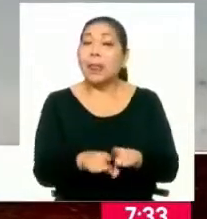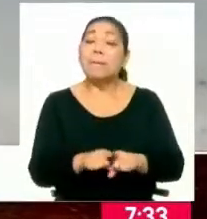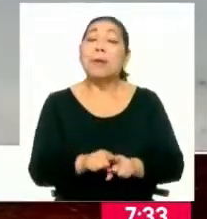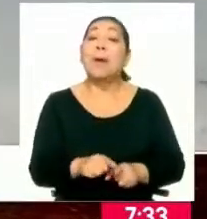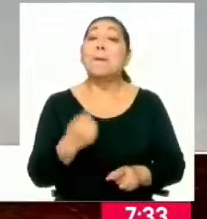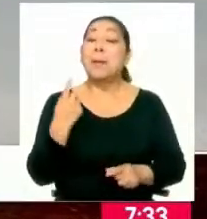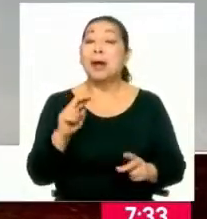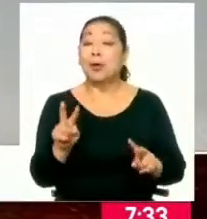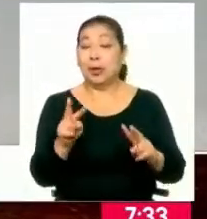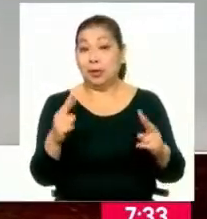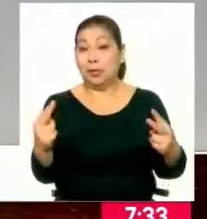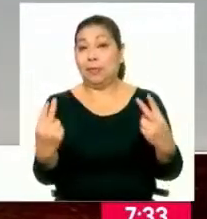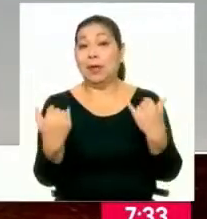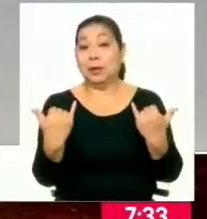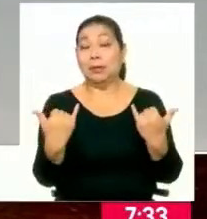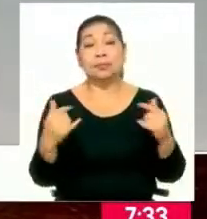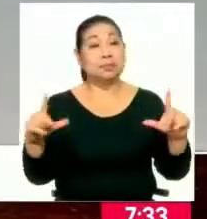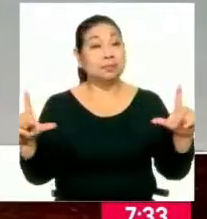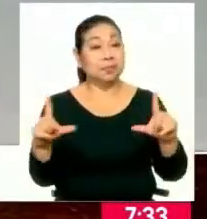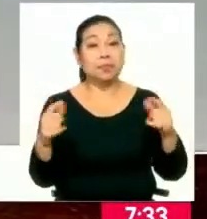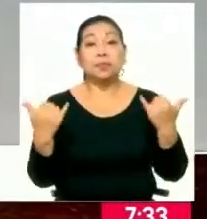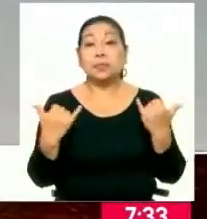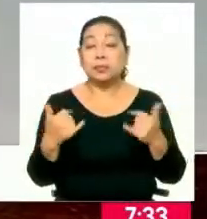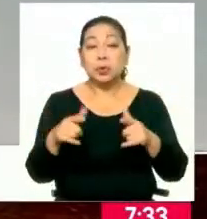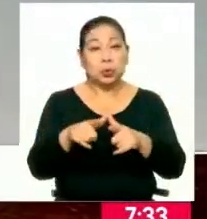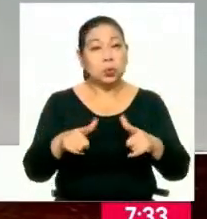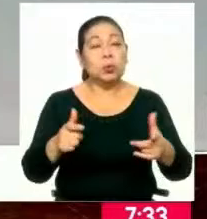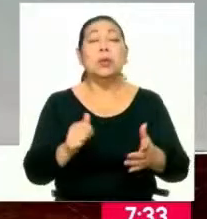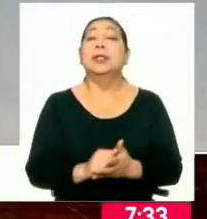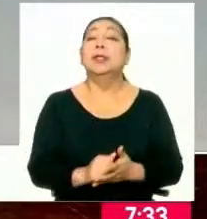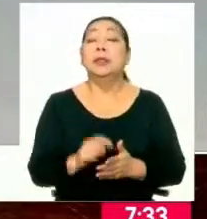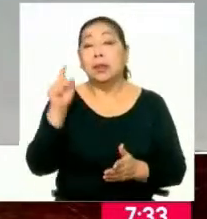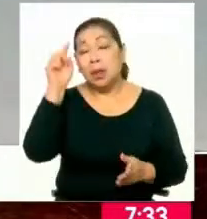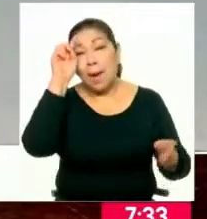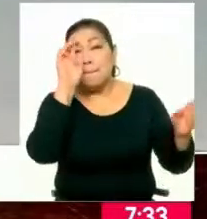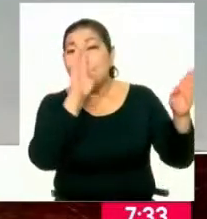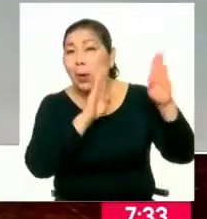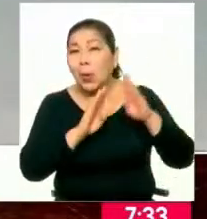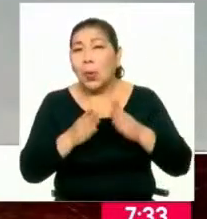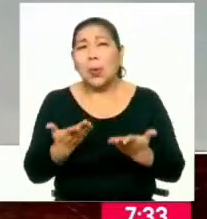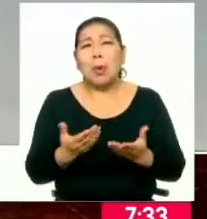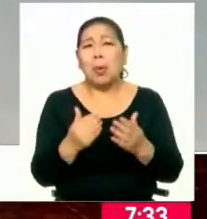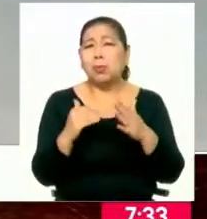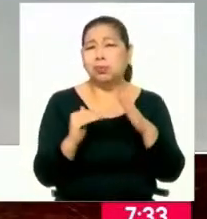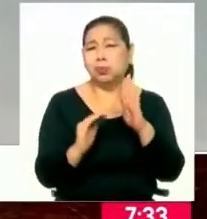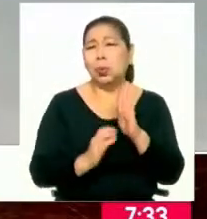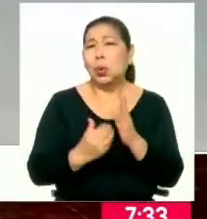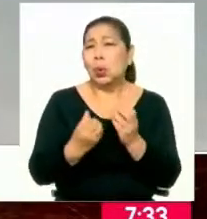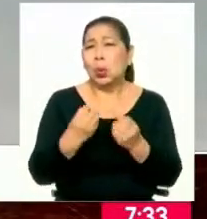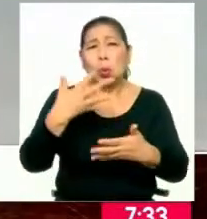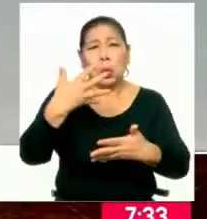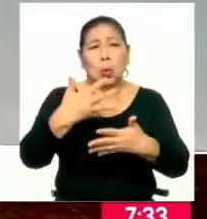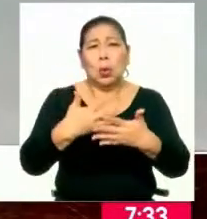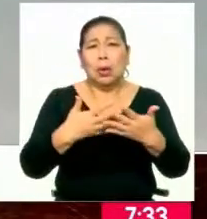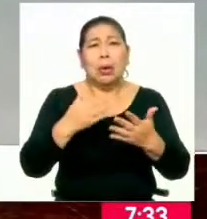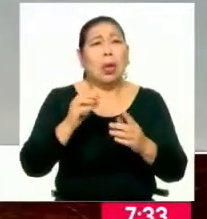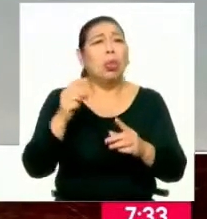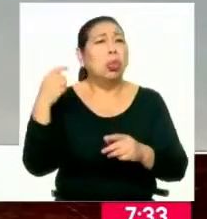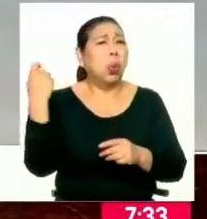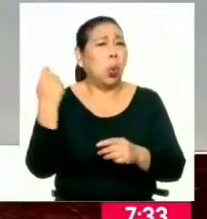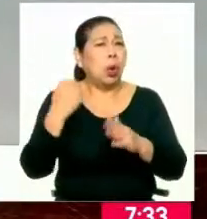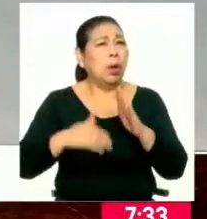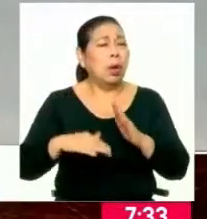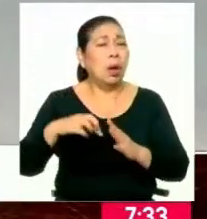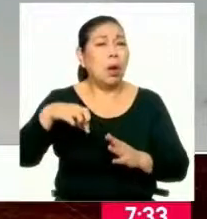nuestros televidentes, quienes se encuentran en esta zona, sobre todo preocupados porque el índice de criminalidad en Trujillo y